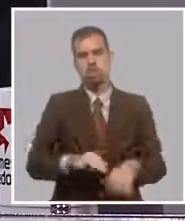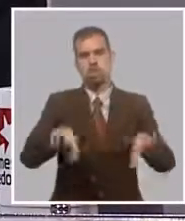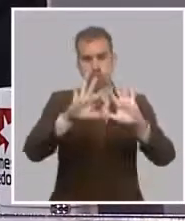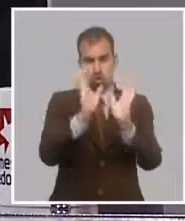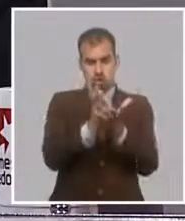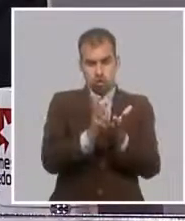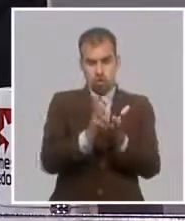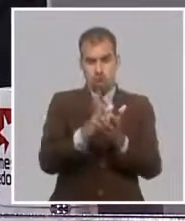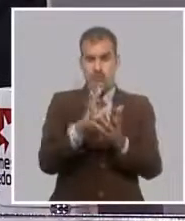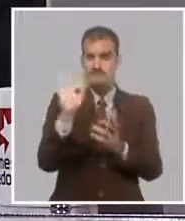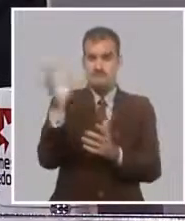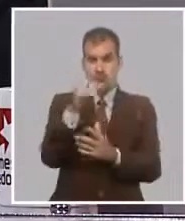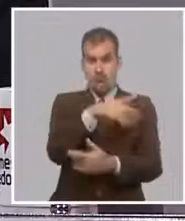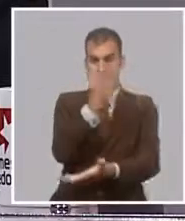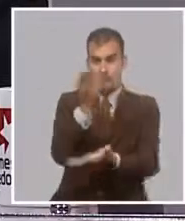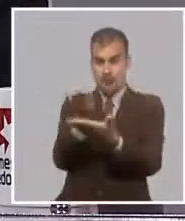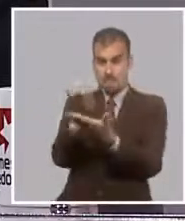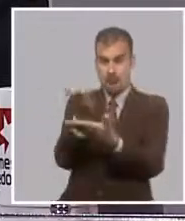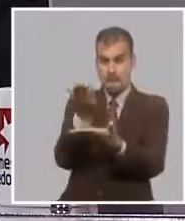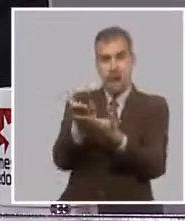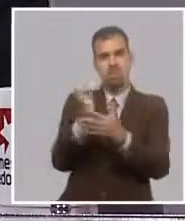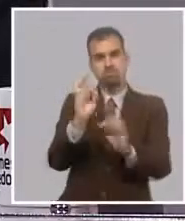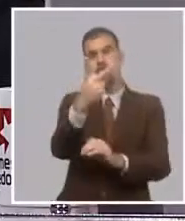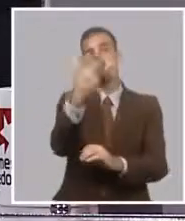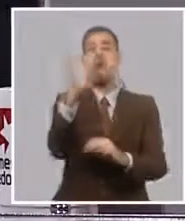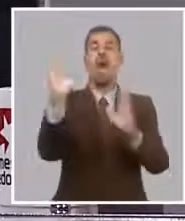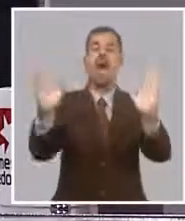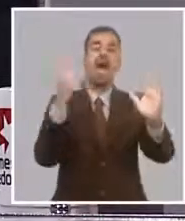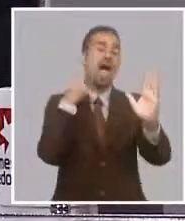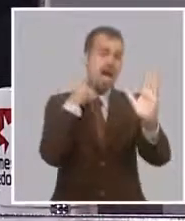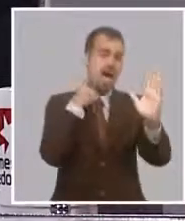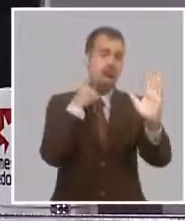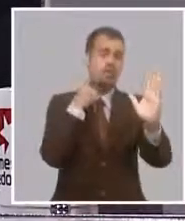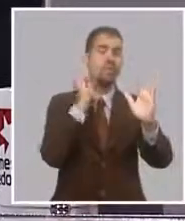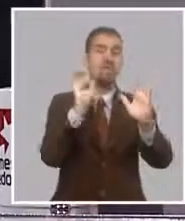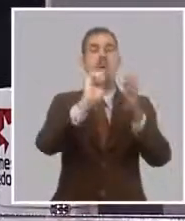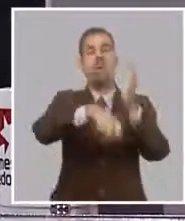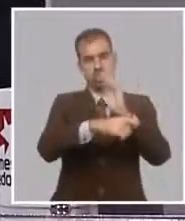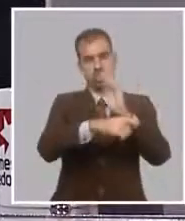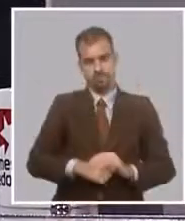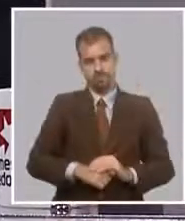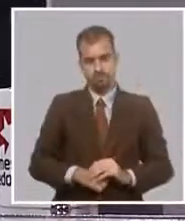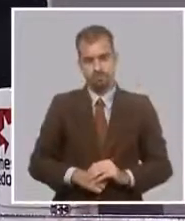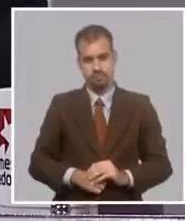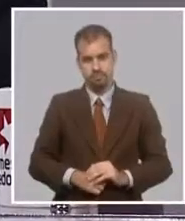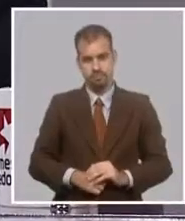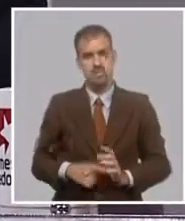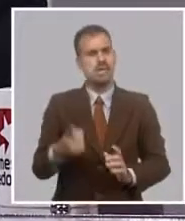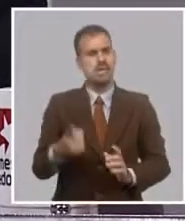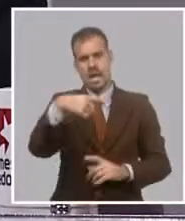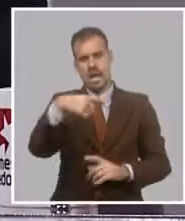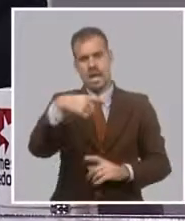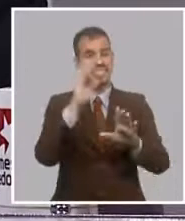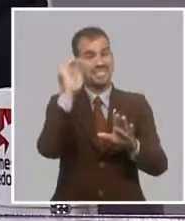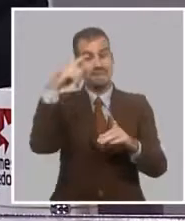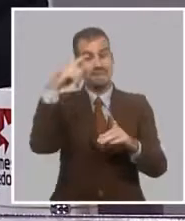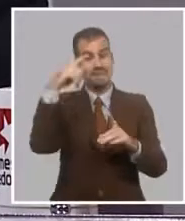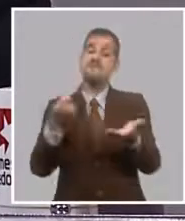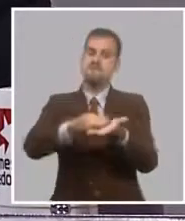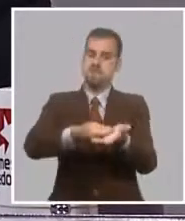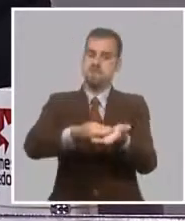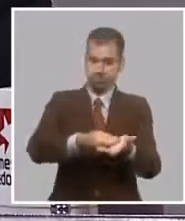financiamientos bancarios a los que accedan en los dos primeros años del contrato de usufructo. Eso es desde el punto de vista de los financiamientos.